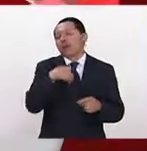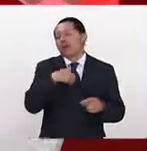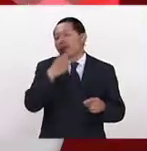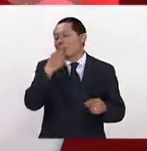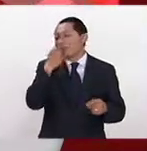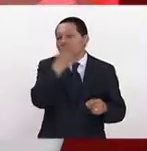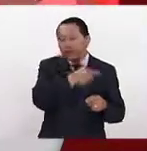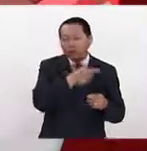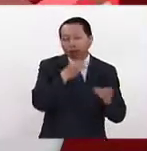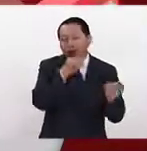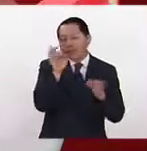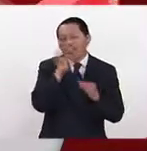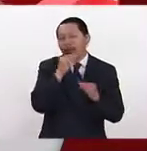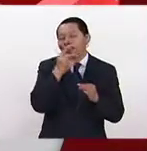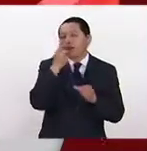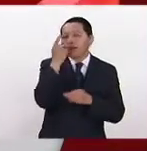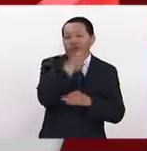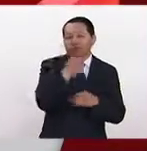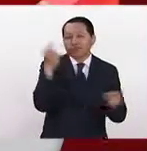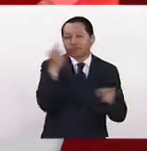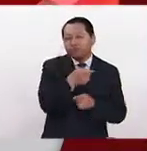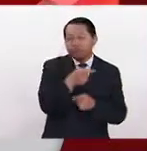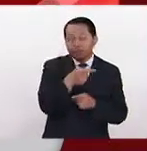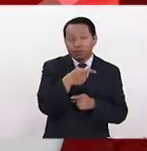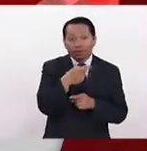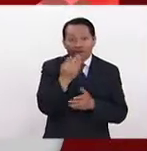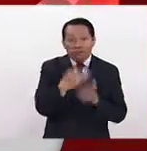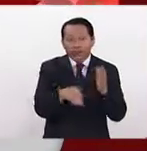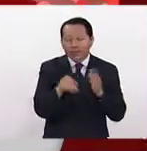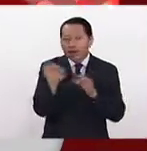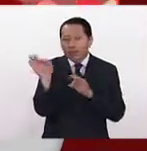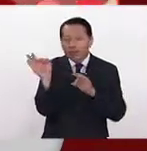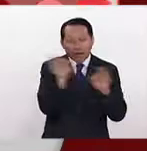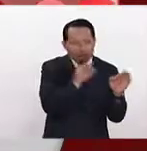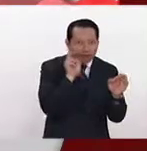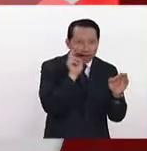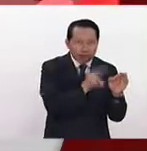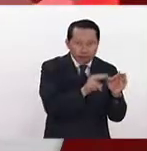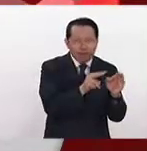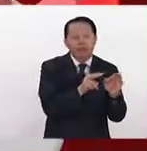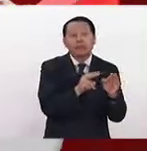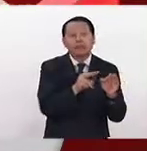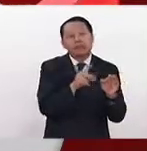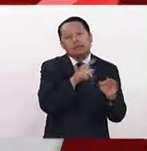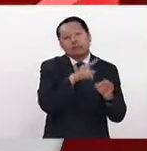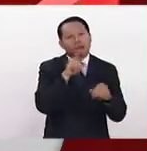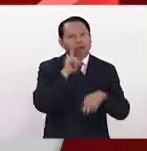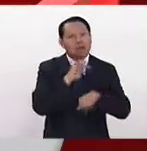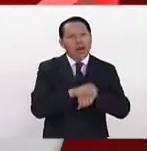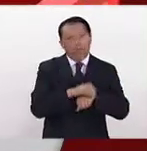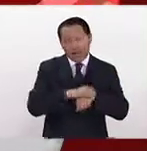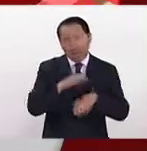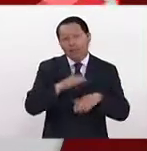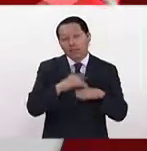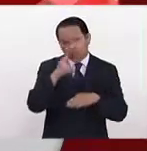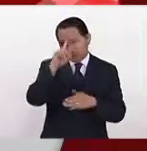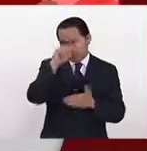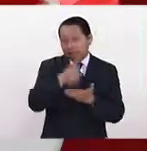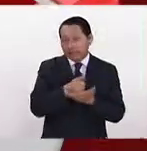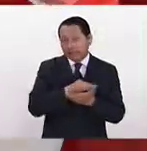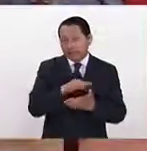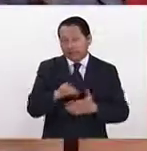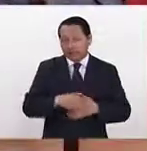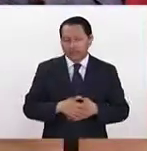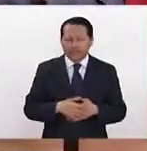mejor es tu amiga, que le dijiste eso y a lo mejor ya ella se quedó con una herida para toda su vida, ¿no? Esta falta de empatía,